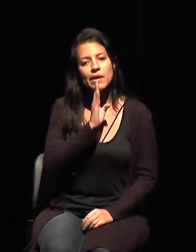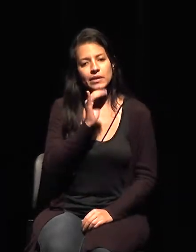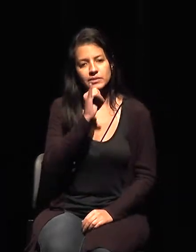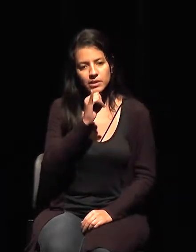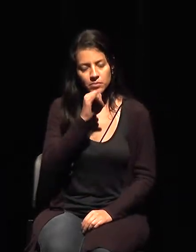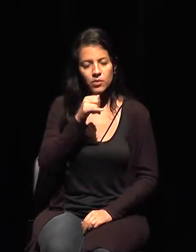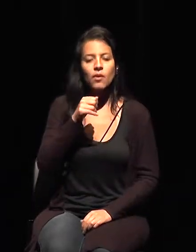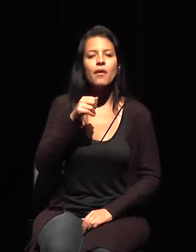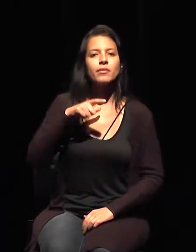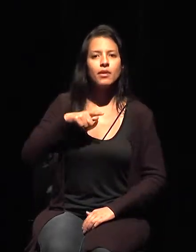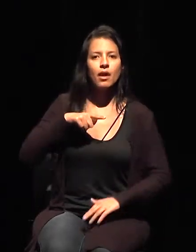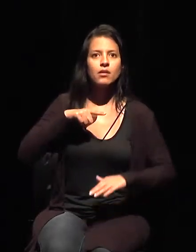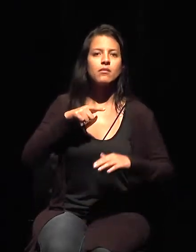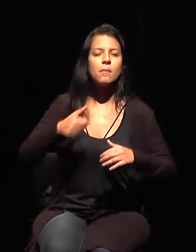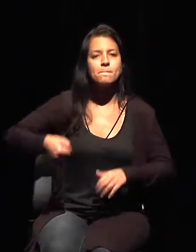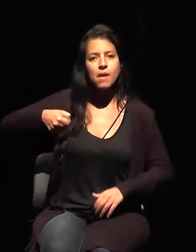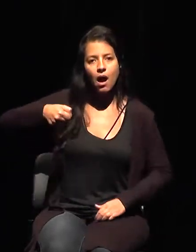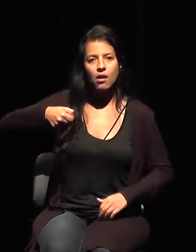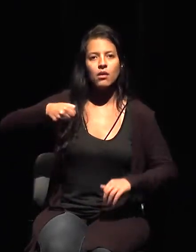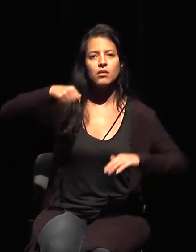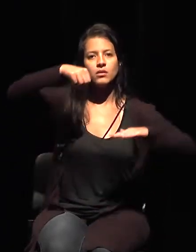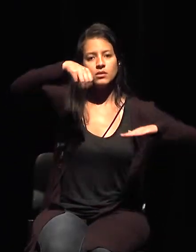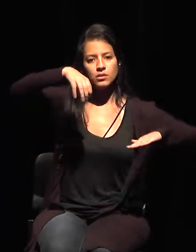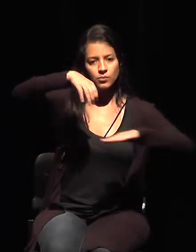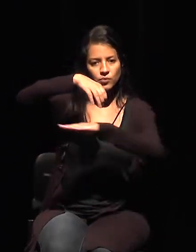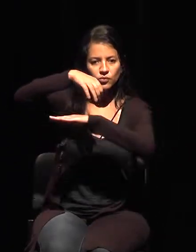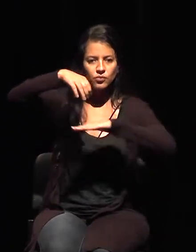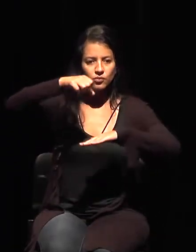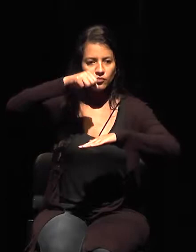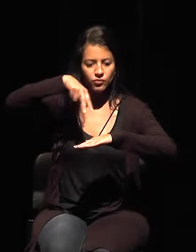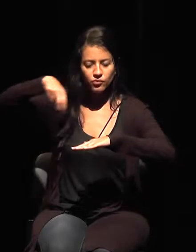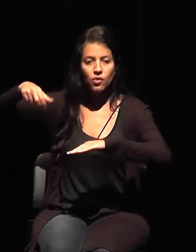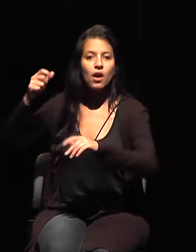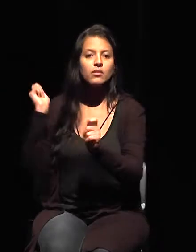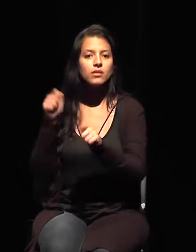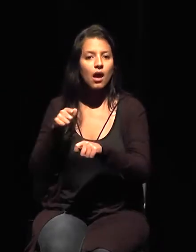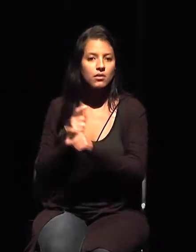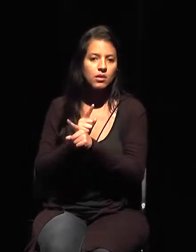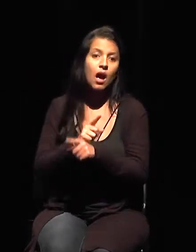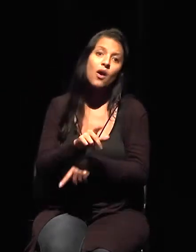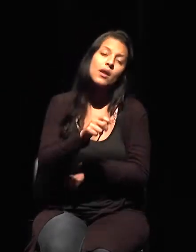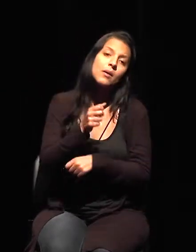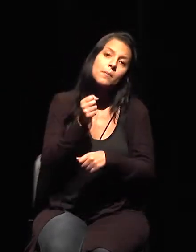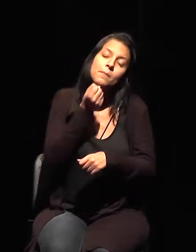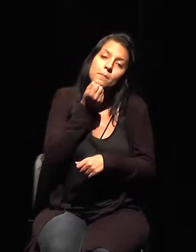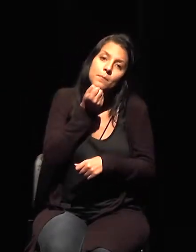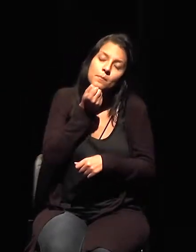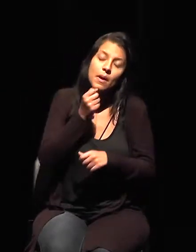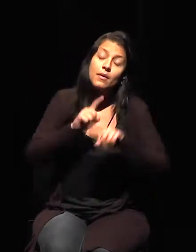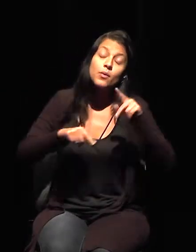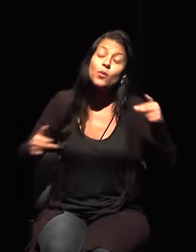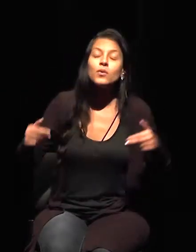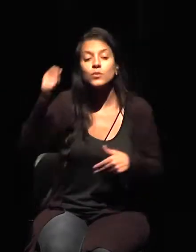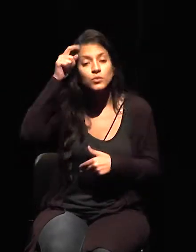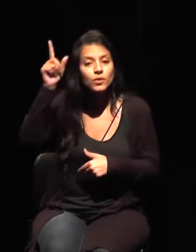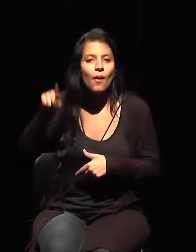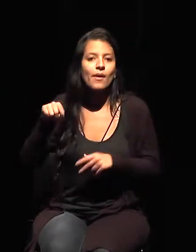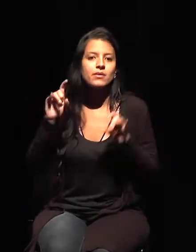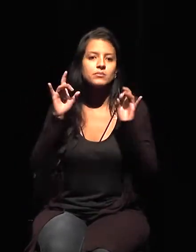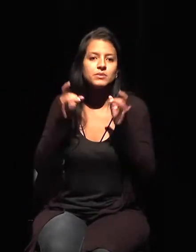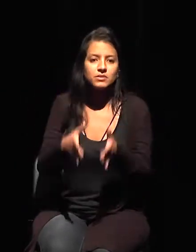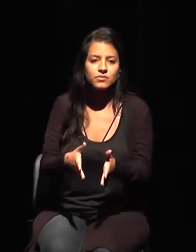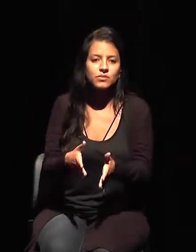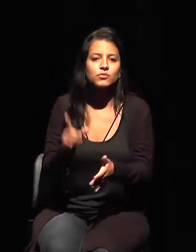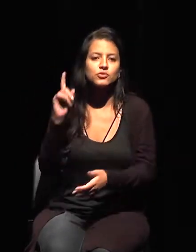bienes culturales, es algo tan específico que es difícil, incluso en el pasado se comentó también sobre eso, y nosotros estamos